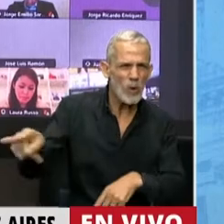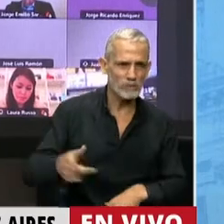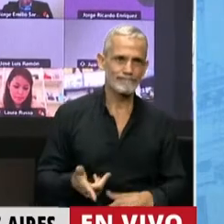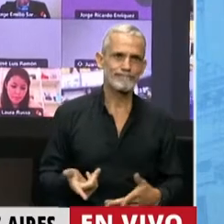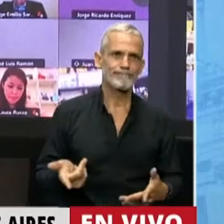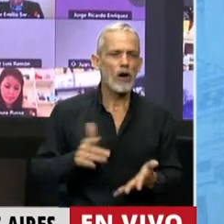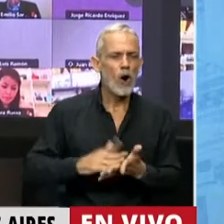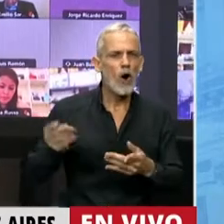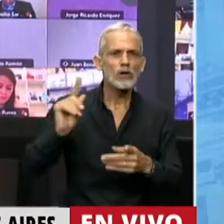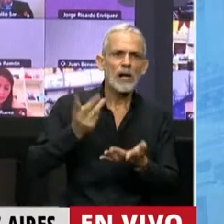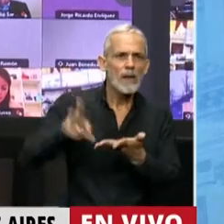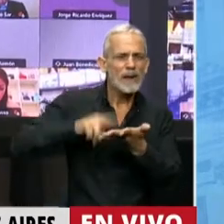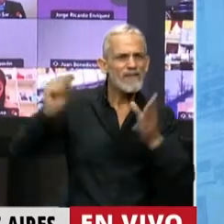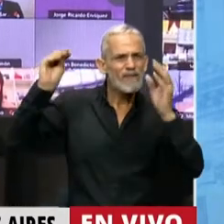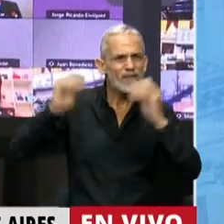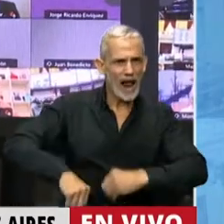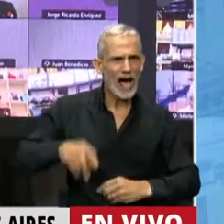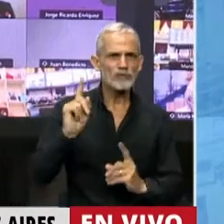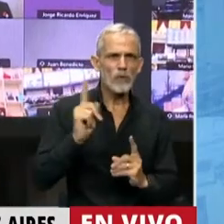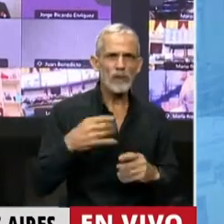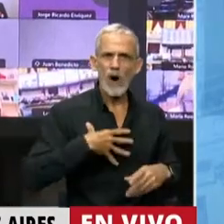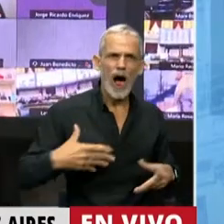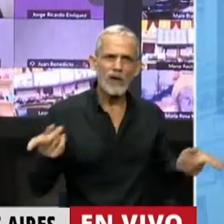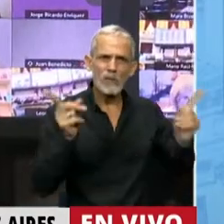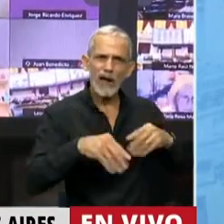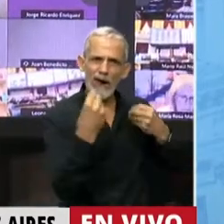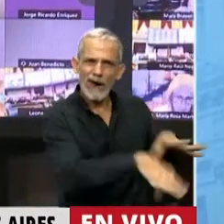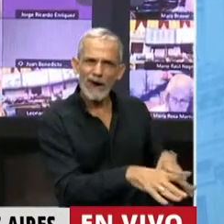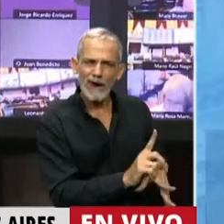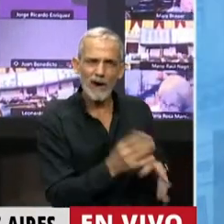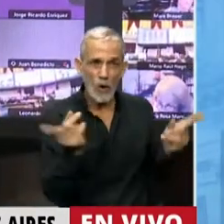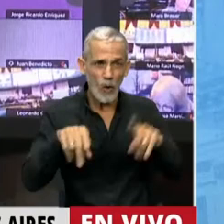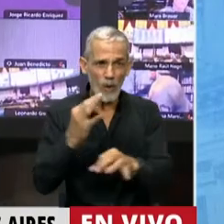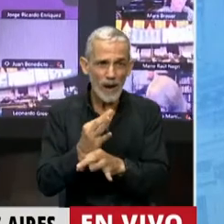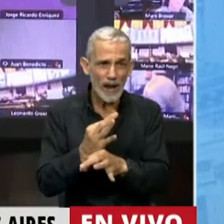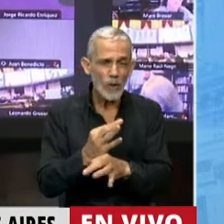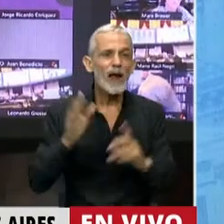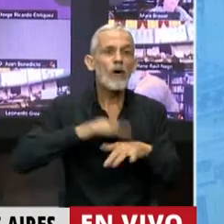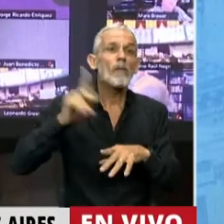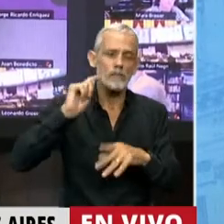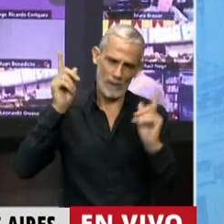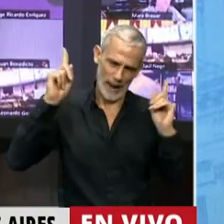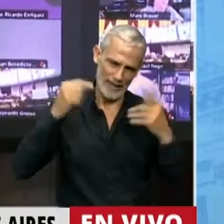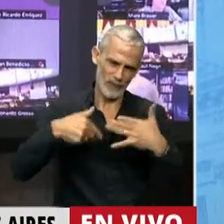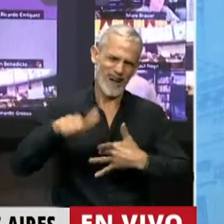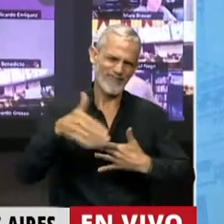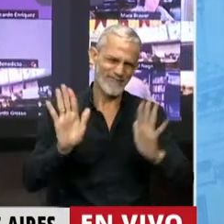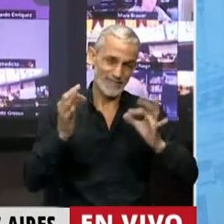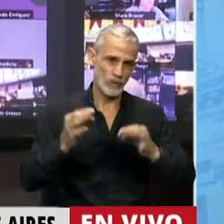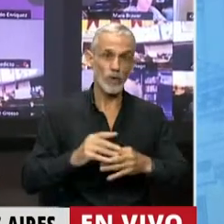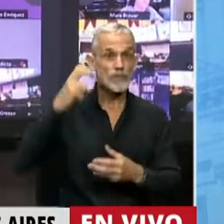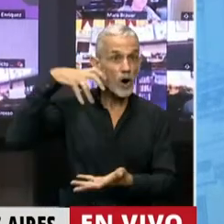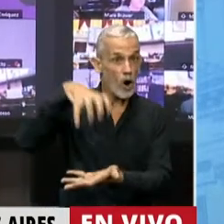sobre un nuevo fracaso en que todo ese alumnado regrese. Porque, ¿cuál es el problema? En este